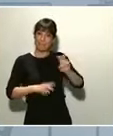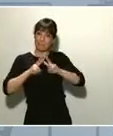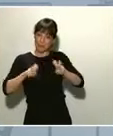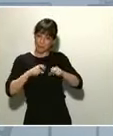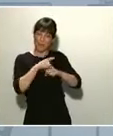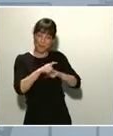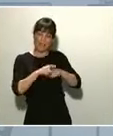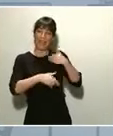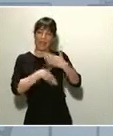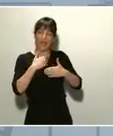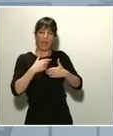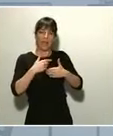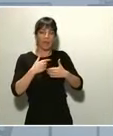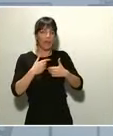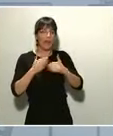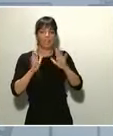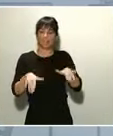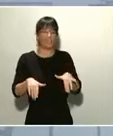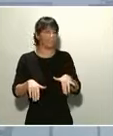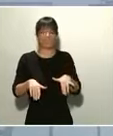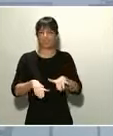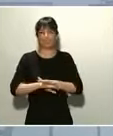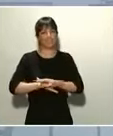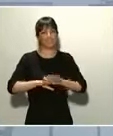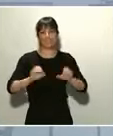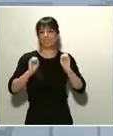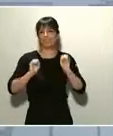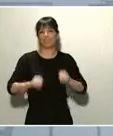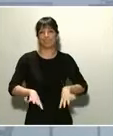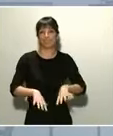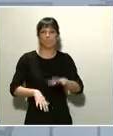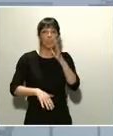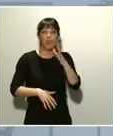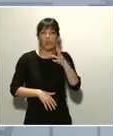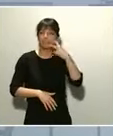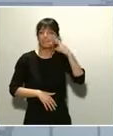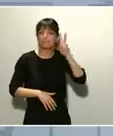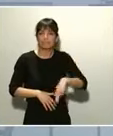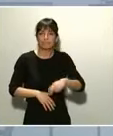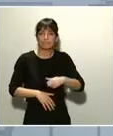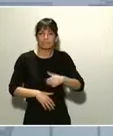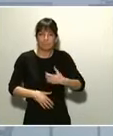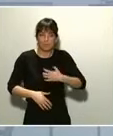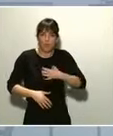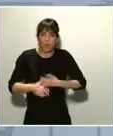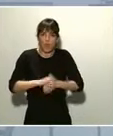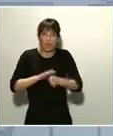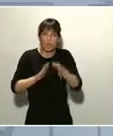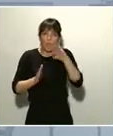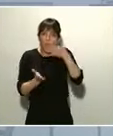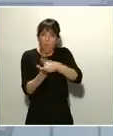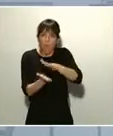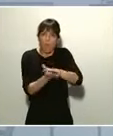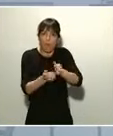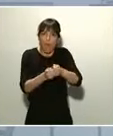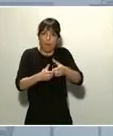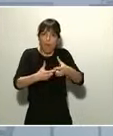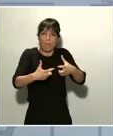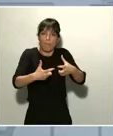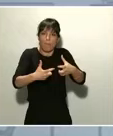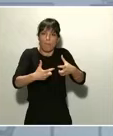a abandonarlo tras reconocer que resultaba insostenible por el elevado coste en vidas que comportaba esta estrategia.